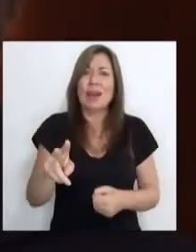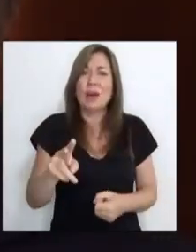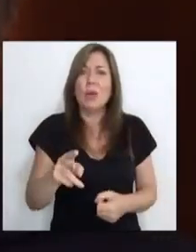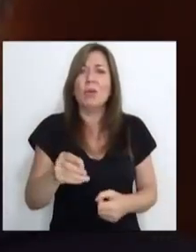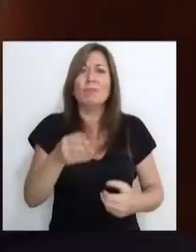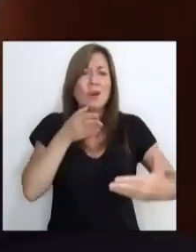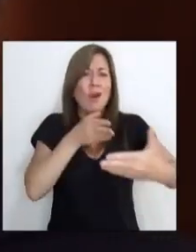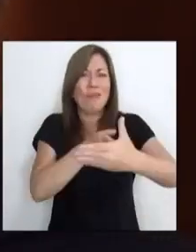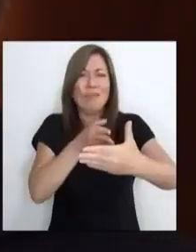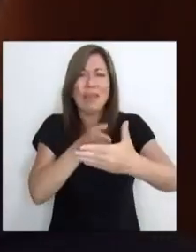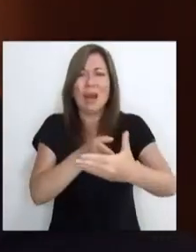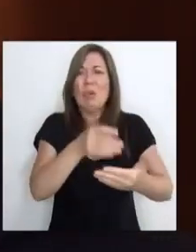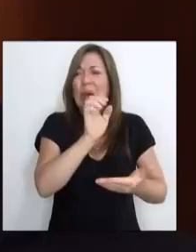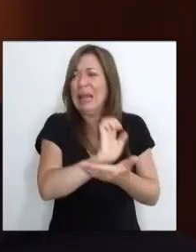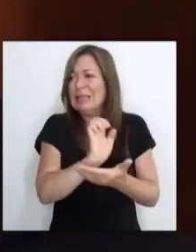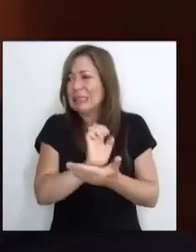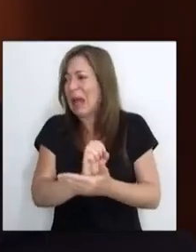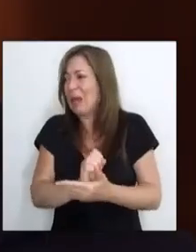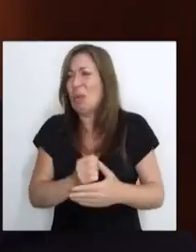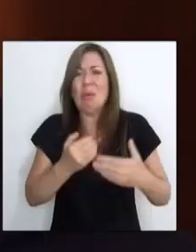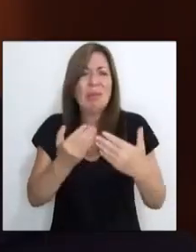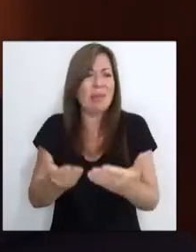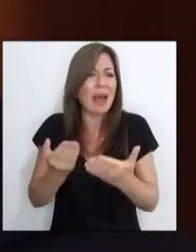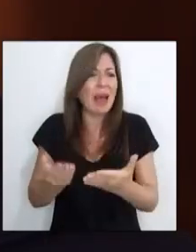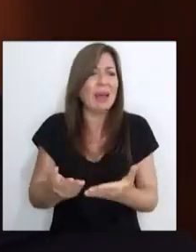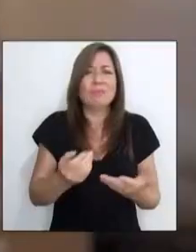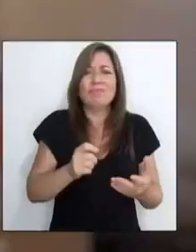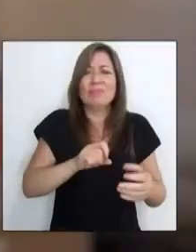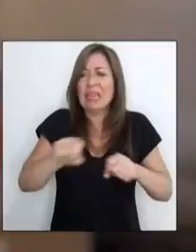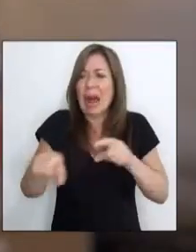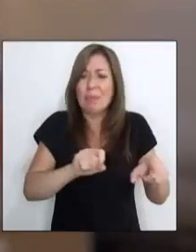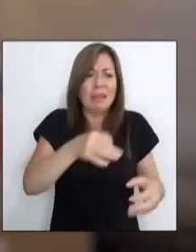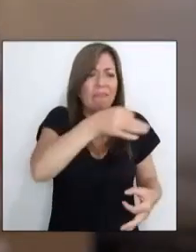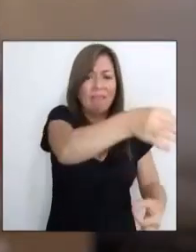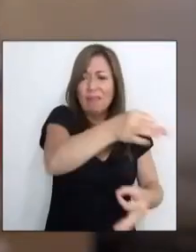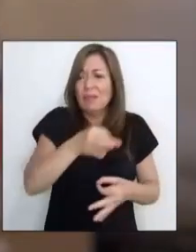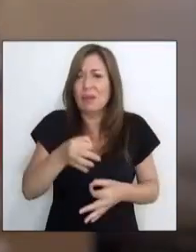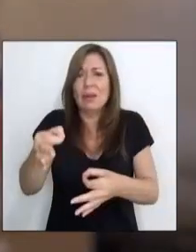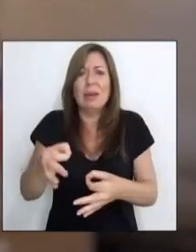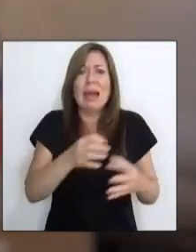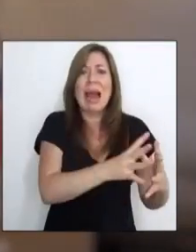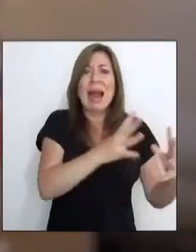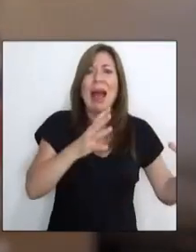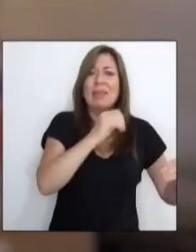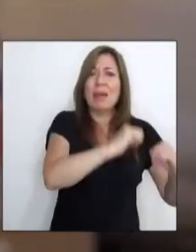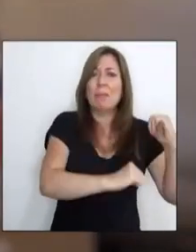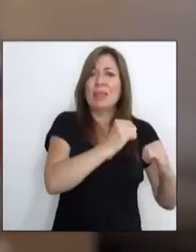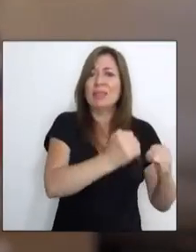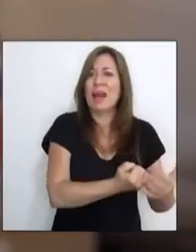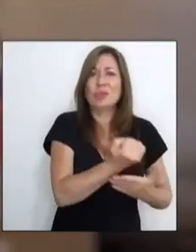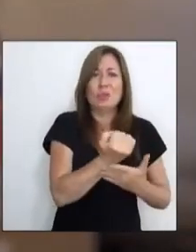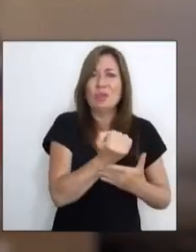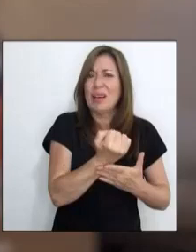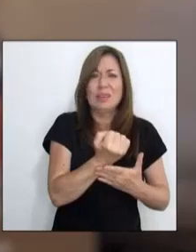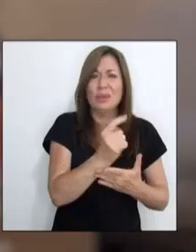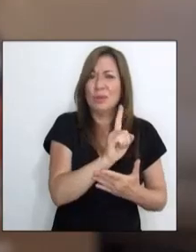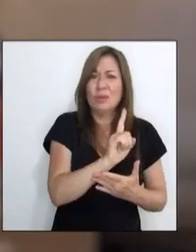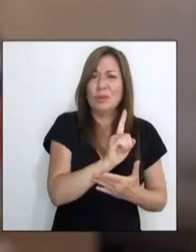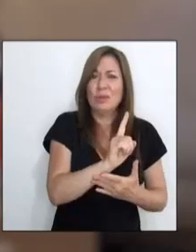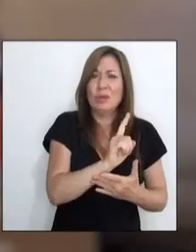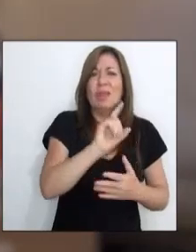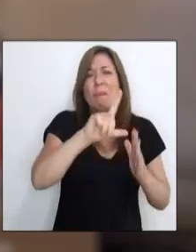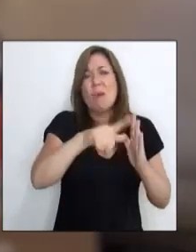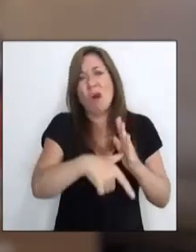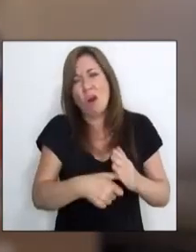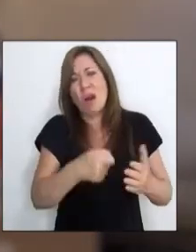ayuda mucho. Trabas, obstáculos, impuestos y burocracia. Las grandes empresas tampoco ayudan con demoras en los